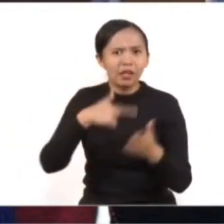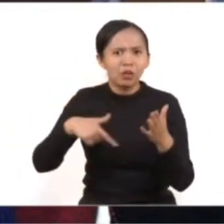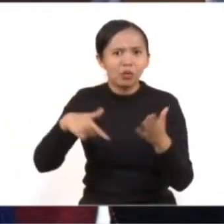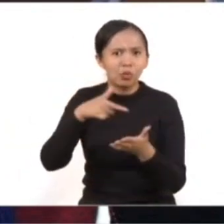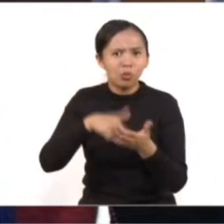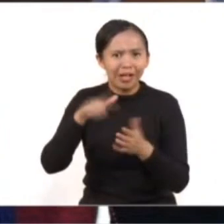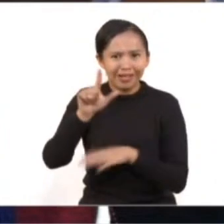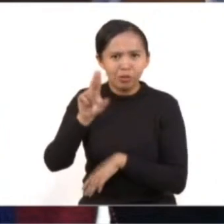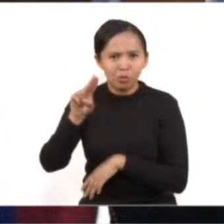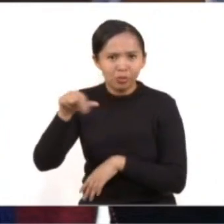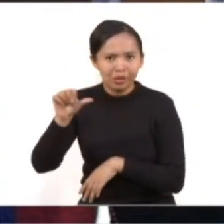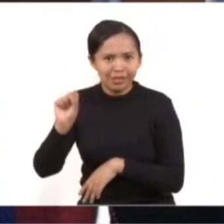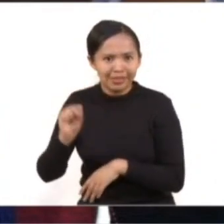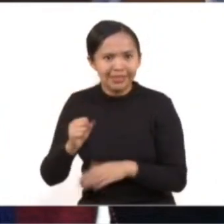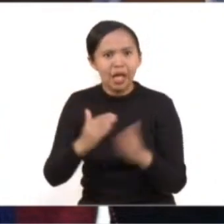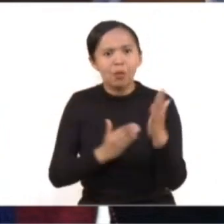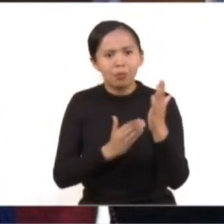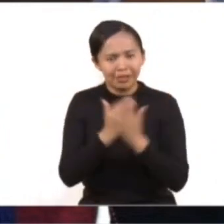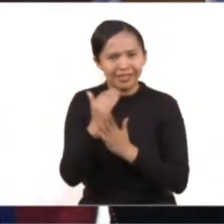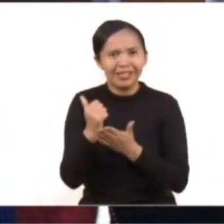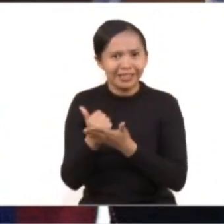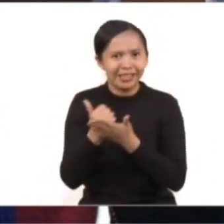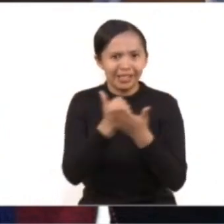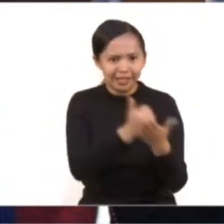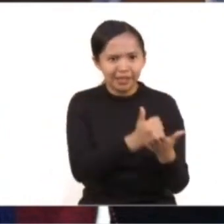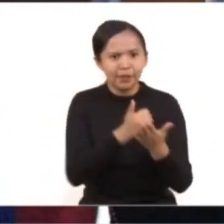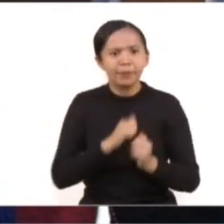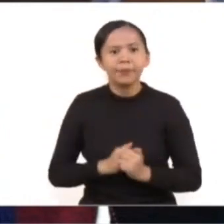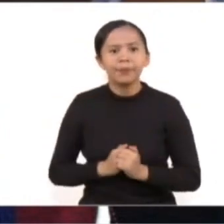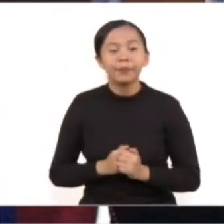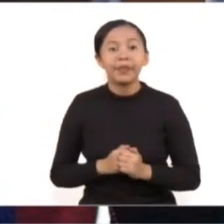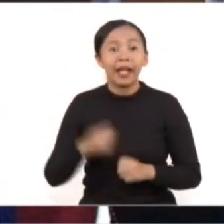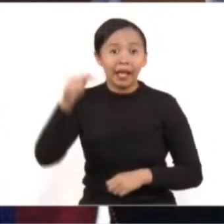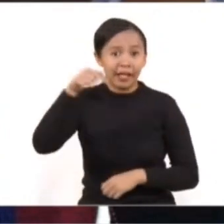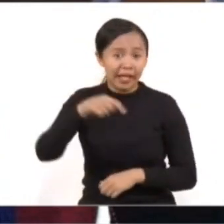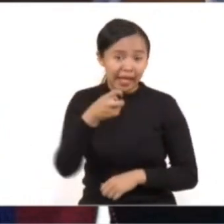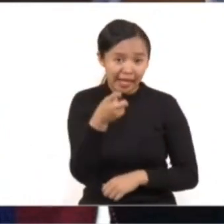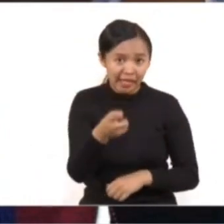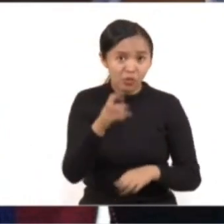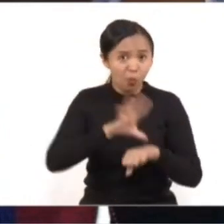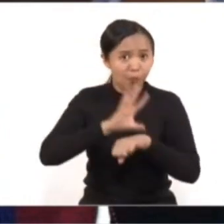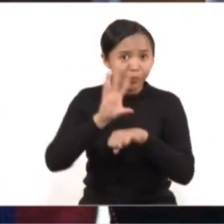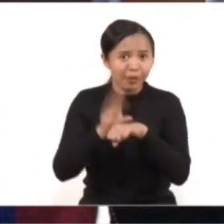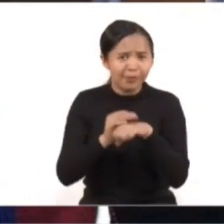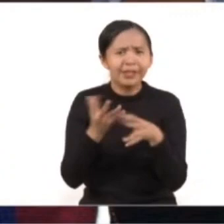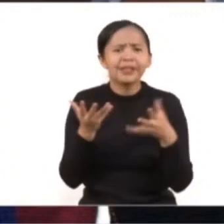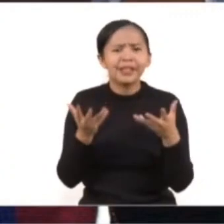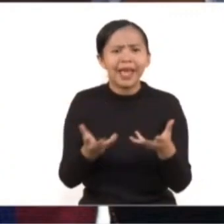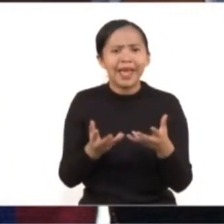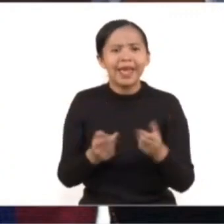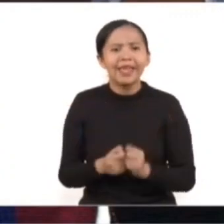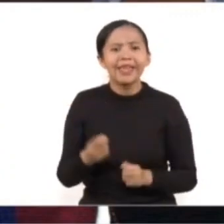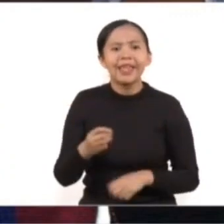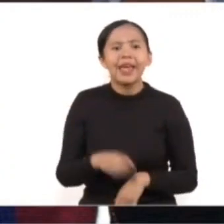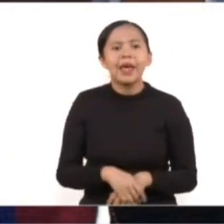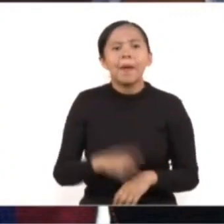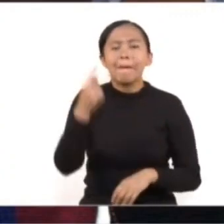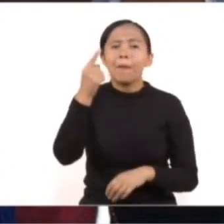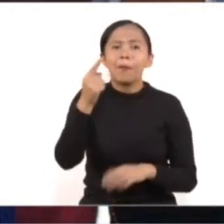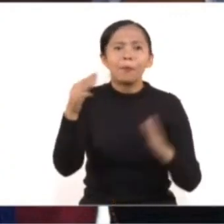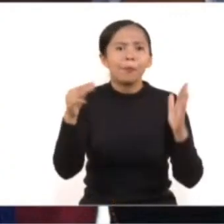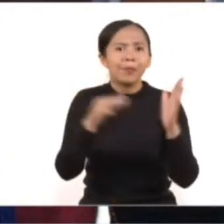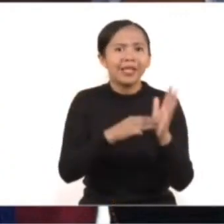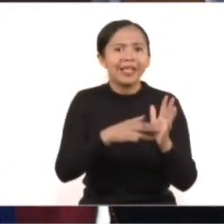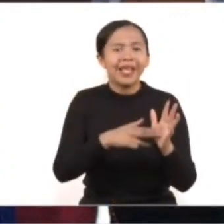se incrementó un 30 por ciento. El modelo nos ha permitido que mil 379 mujeres